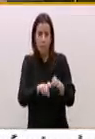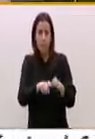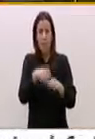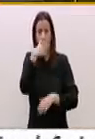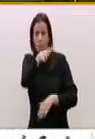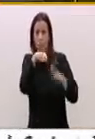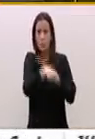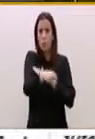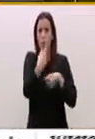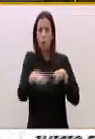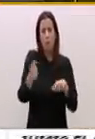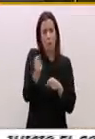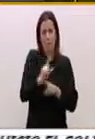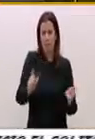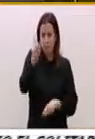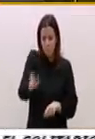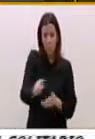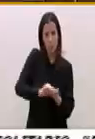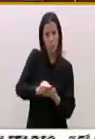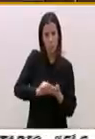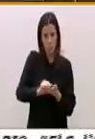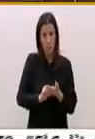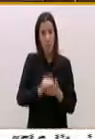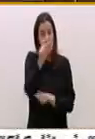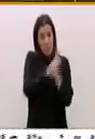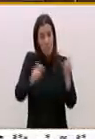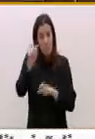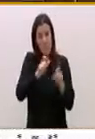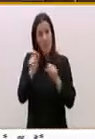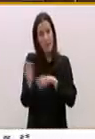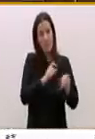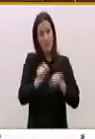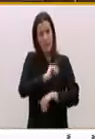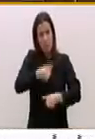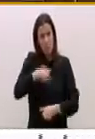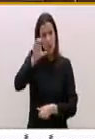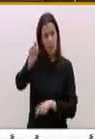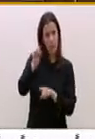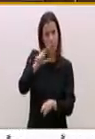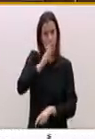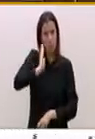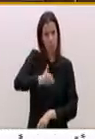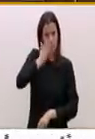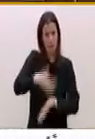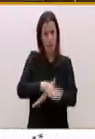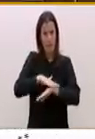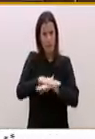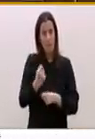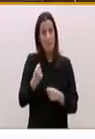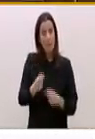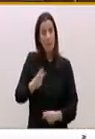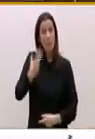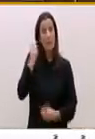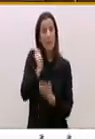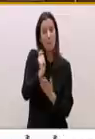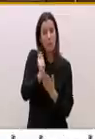Y de estafados preferentistas a emigrantes retornados castigados por la Administración. Miles de pensionistas emigrantes retornados